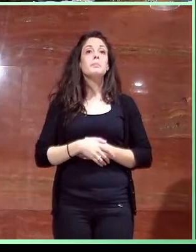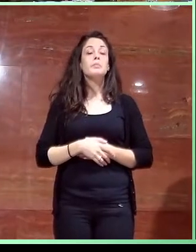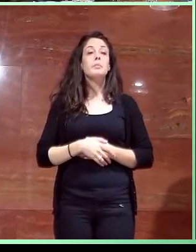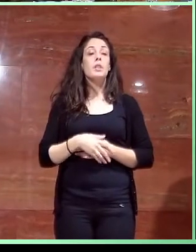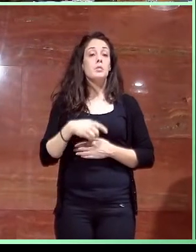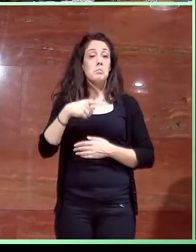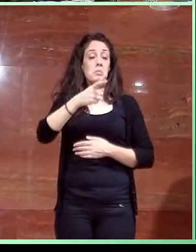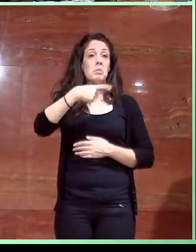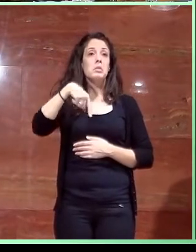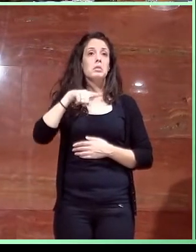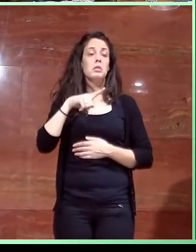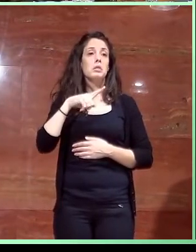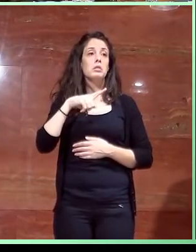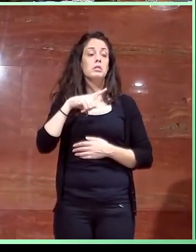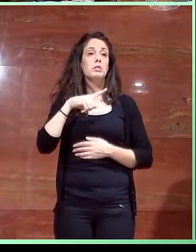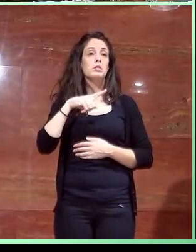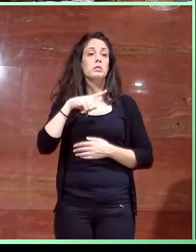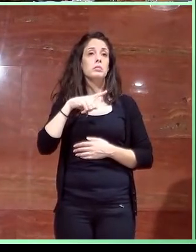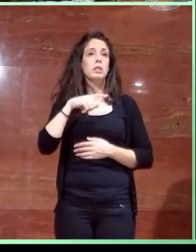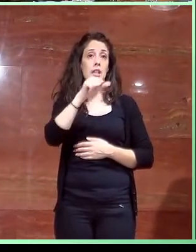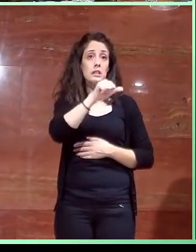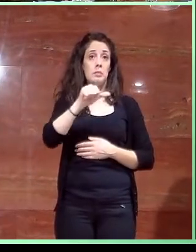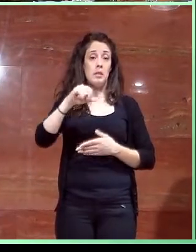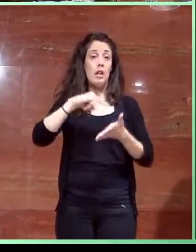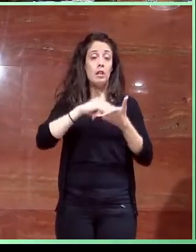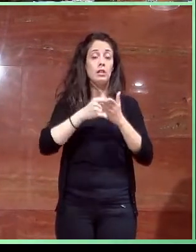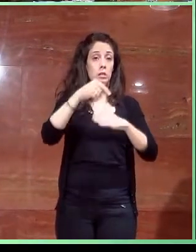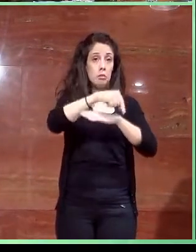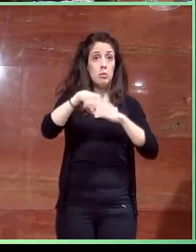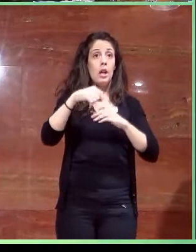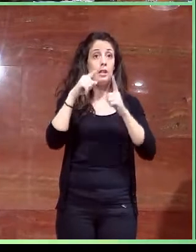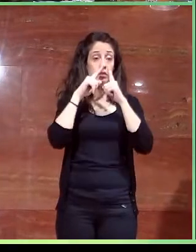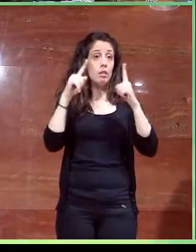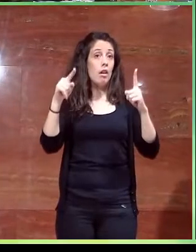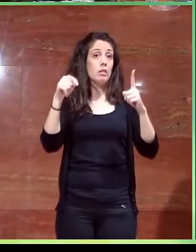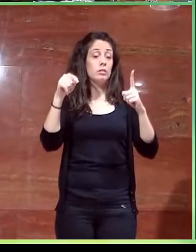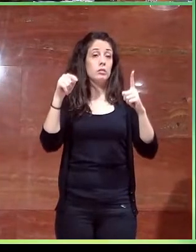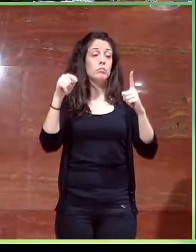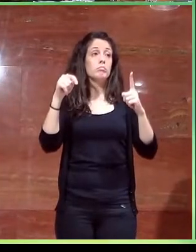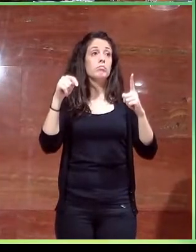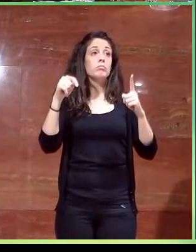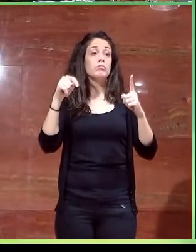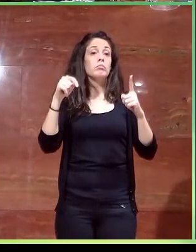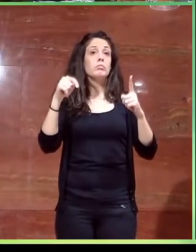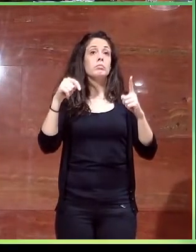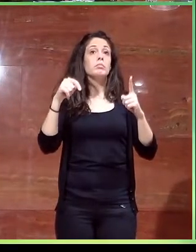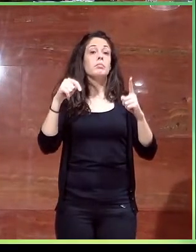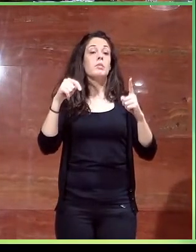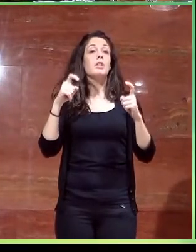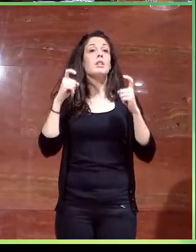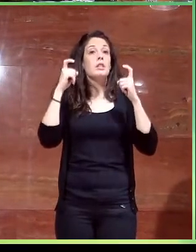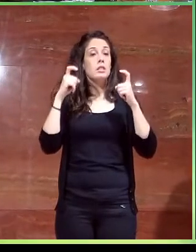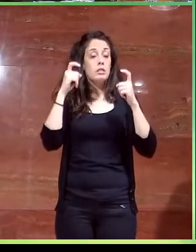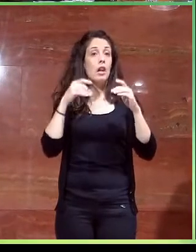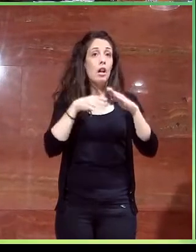Tenemos previsto que en la Semana de Arquitectura de este año haber podido acometer parte de estas actuaciones de